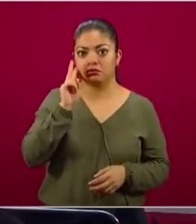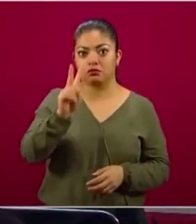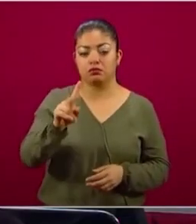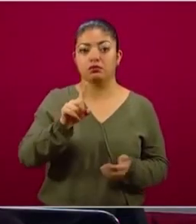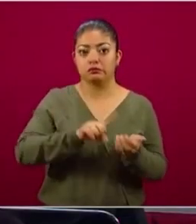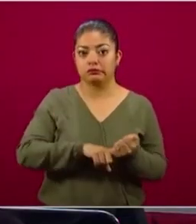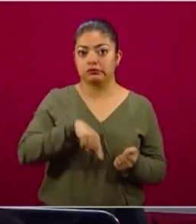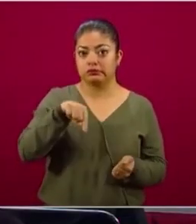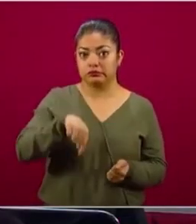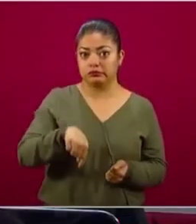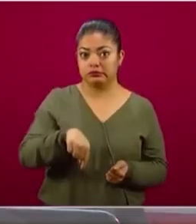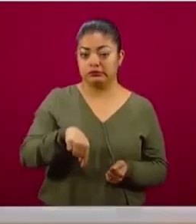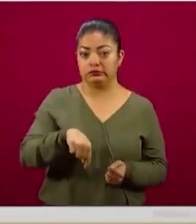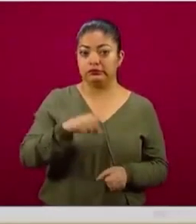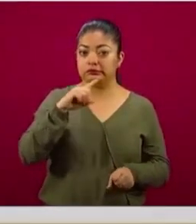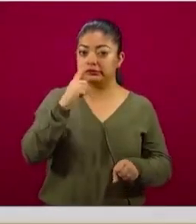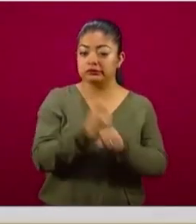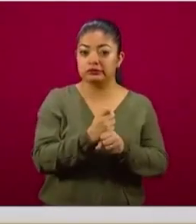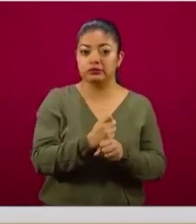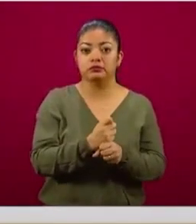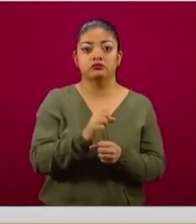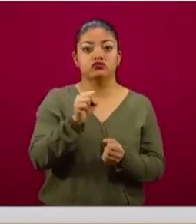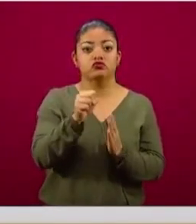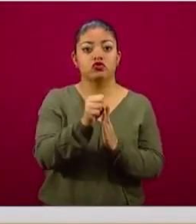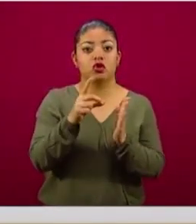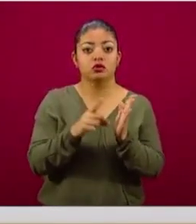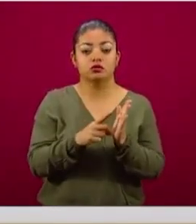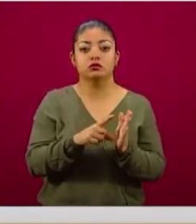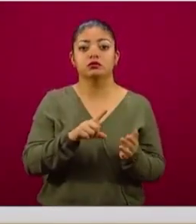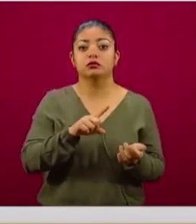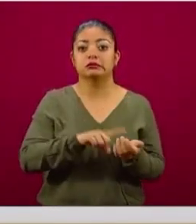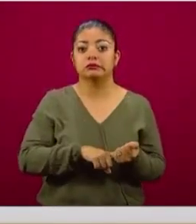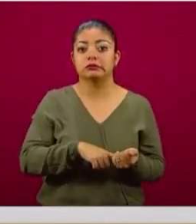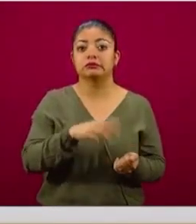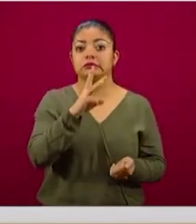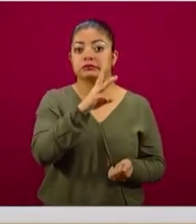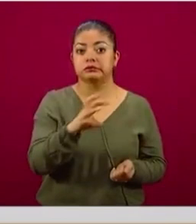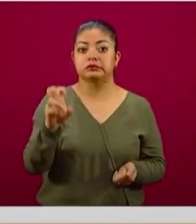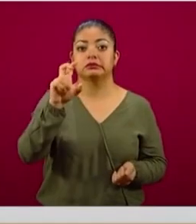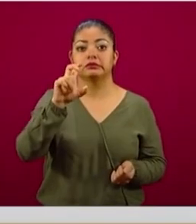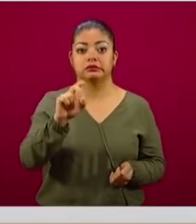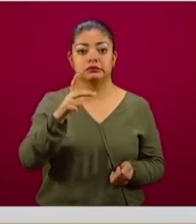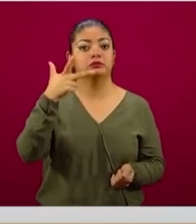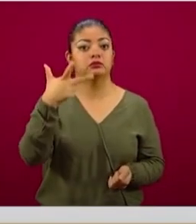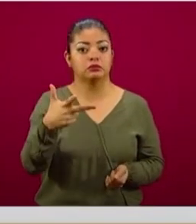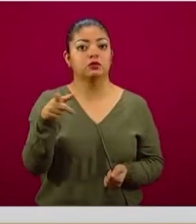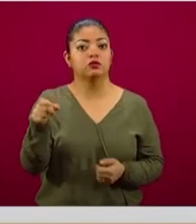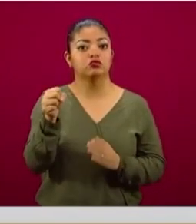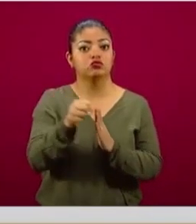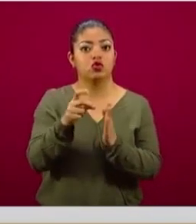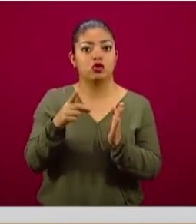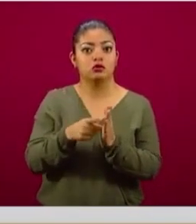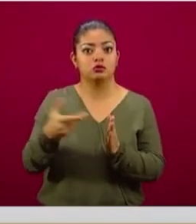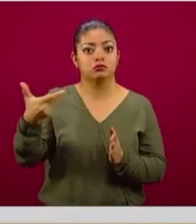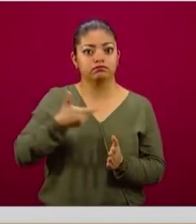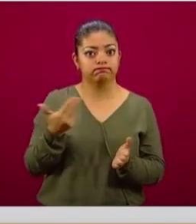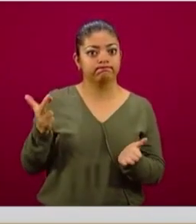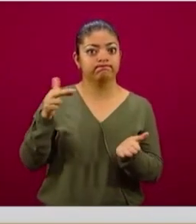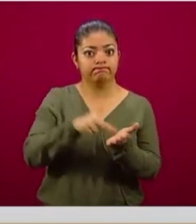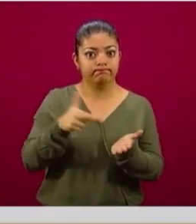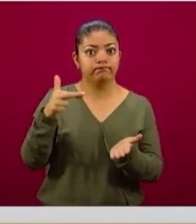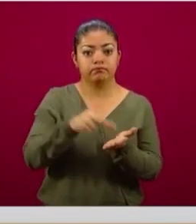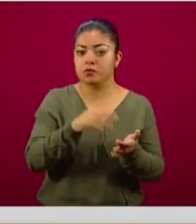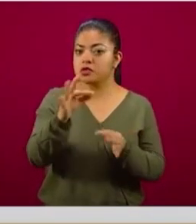Este es el día que hemos tenido más solicitudes, son 338. Son 338 solicitudes que ya fueron